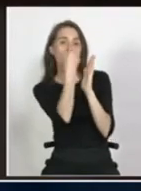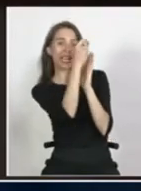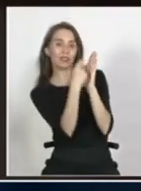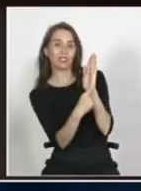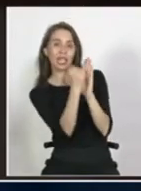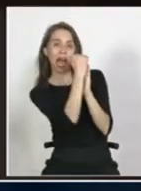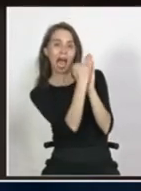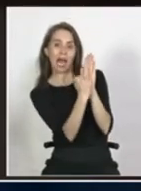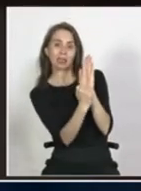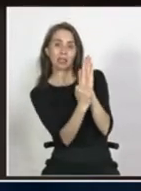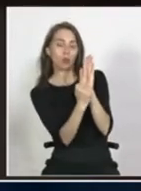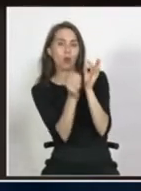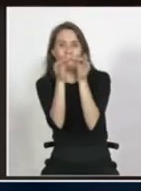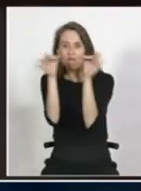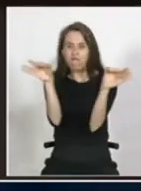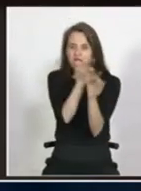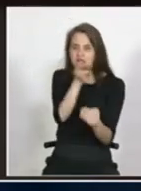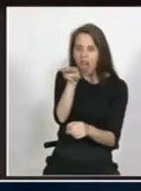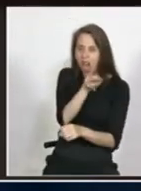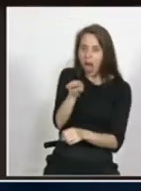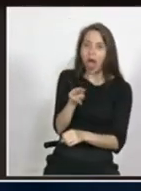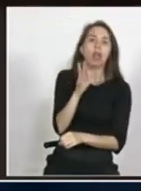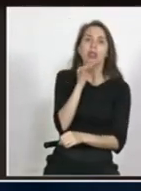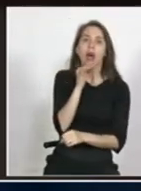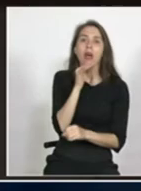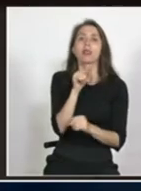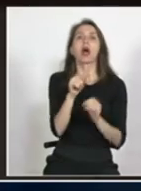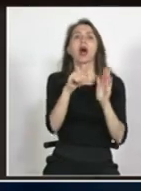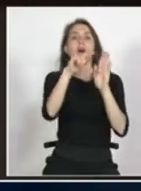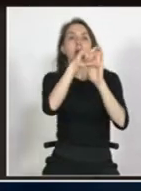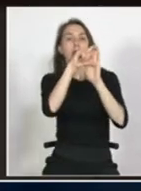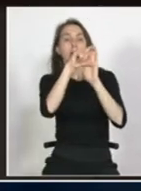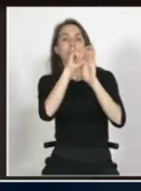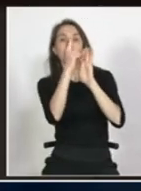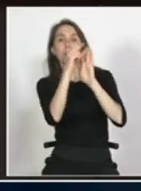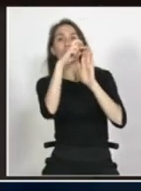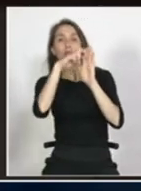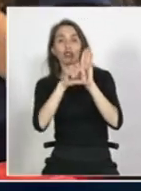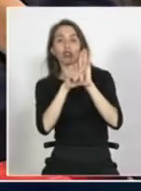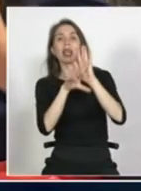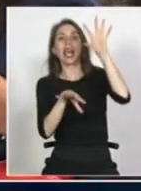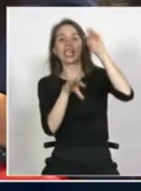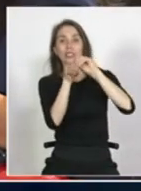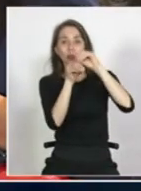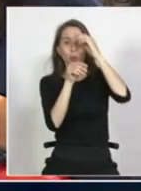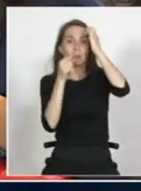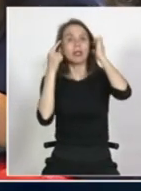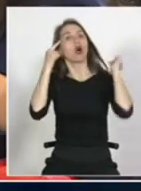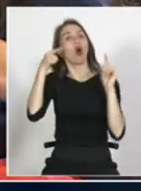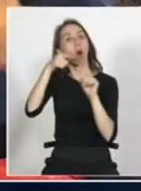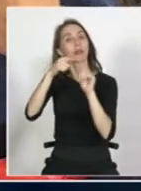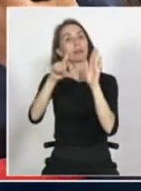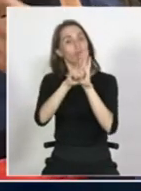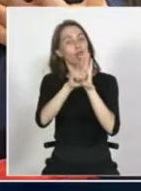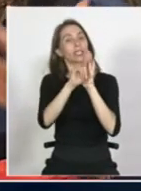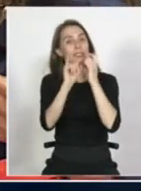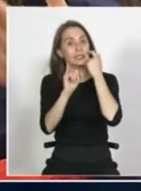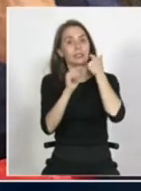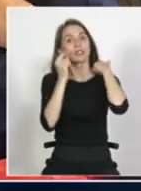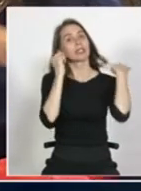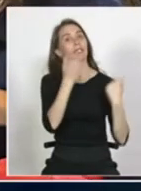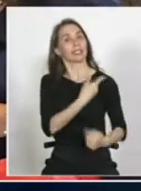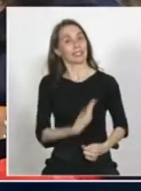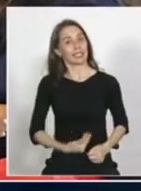crítica no se refleja lo que sí está escrito en el mensaje el mensaje en resumen es el espíritu de la ley en este caso ella como